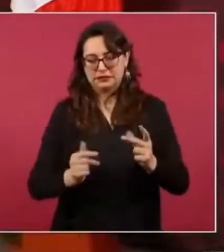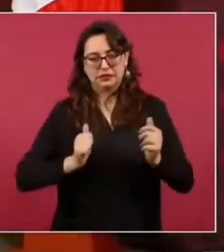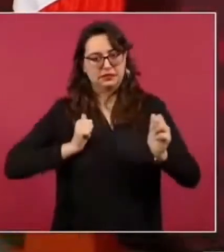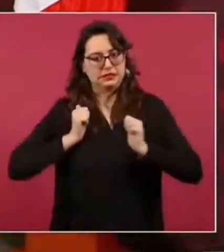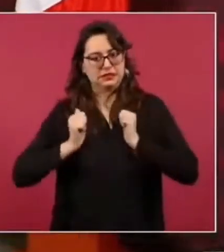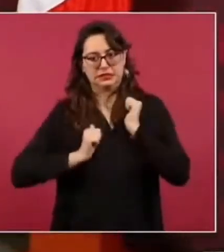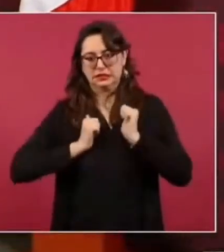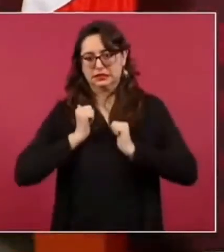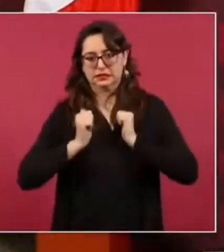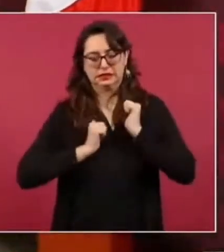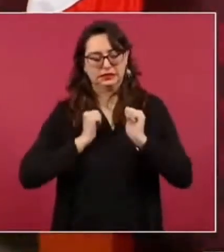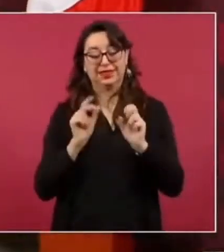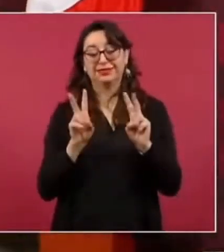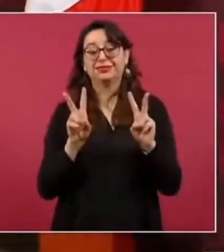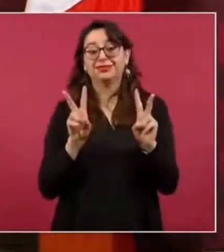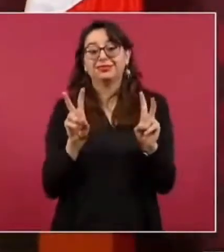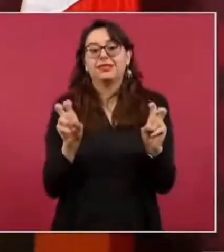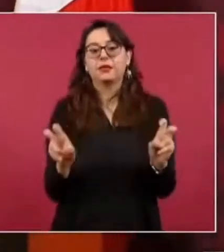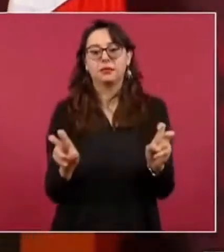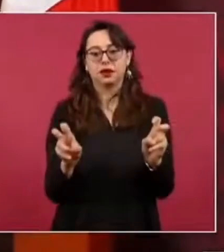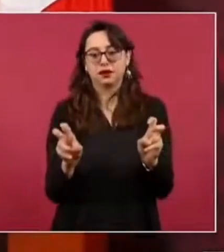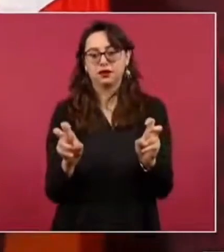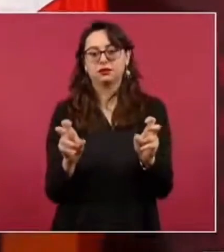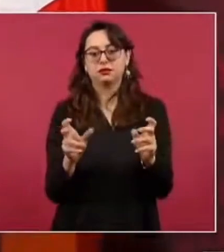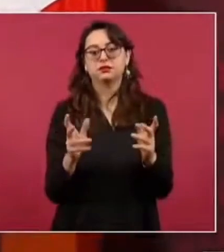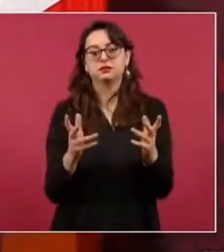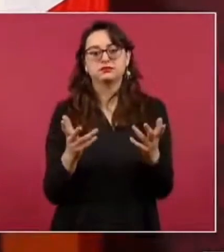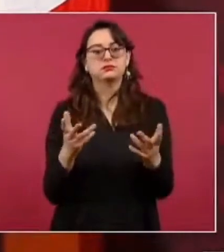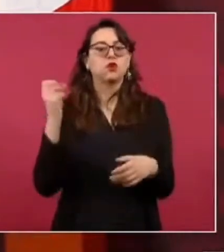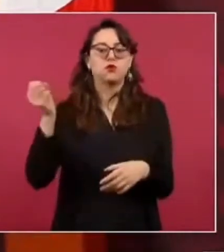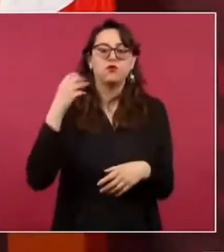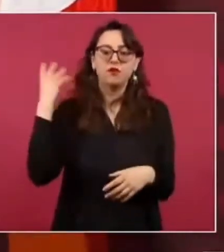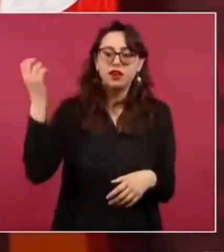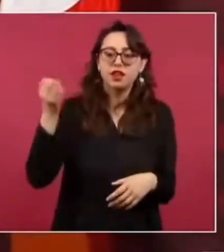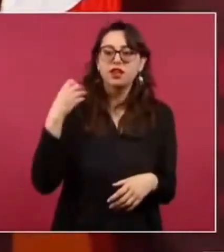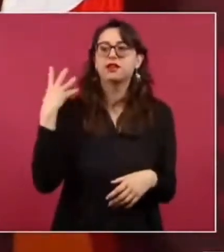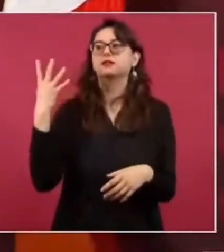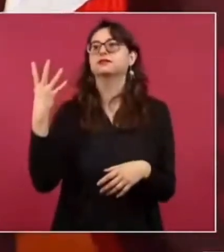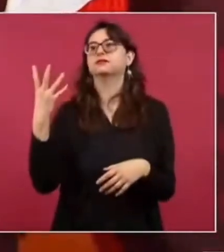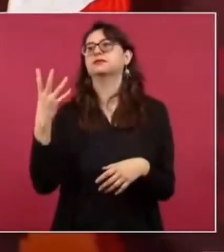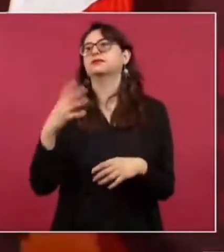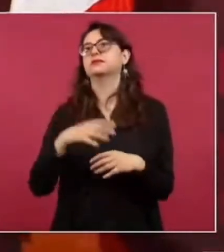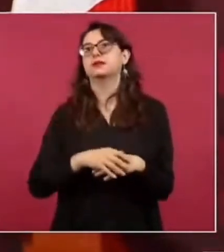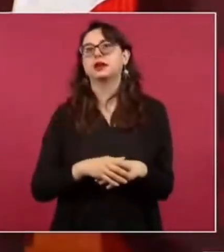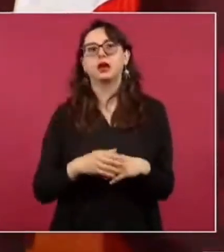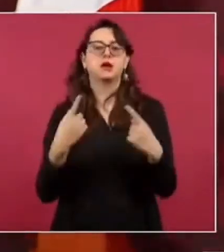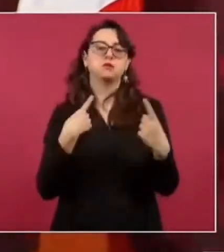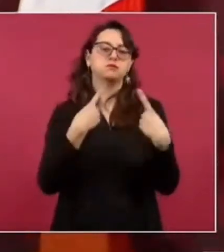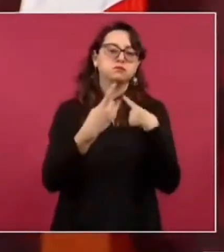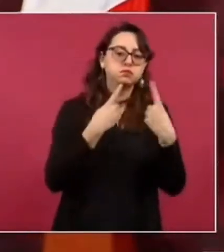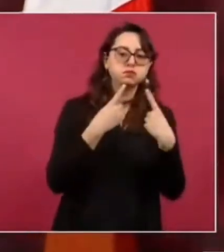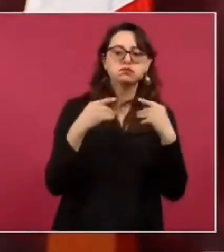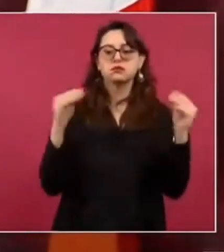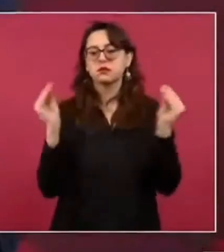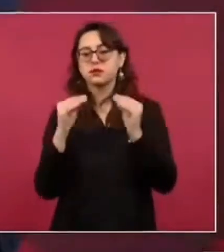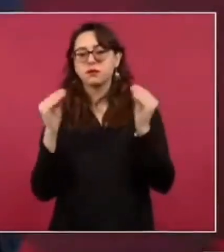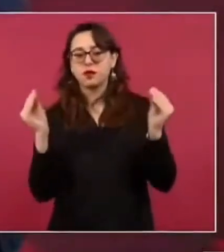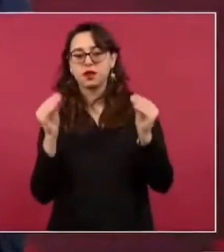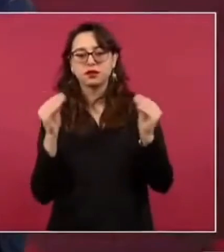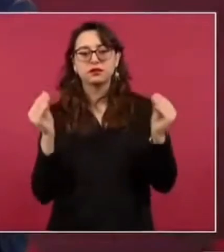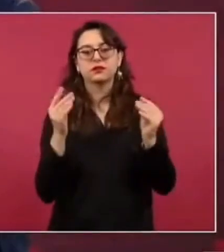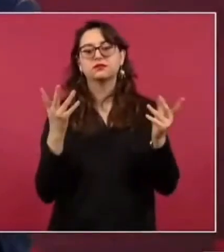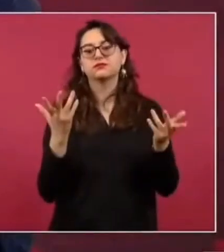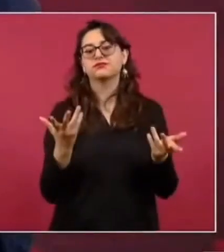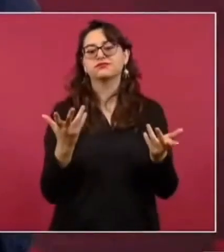encuentros o estos debates. Tengo